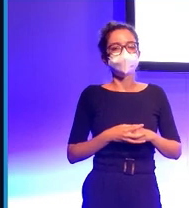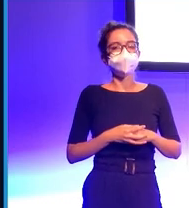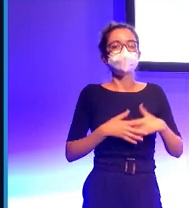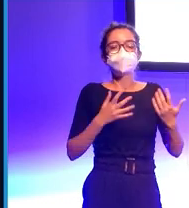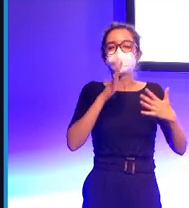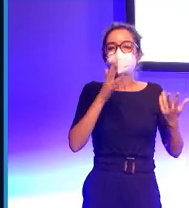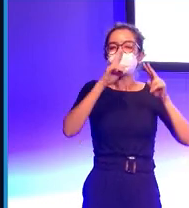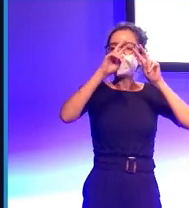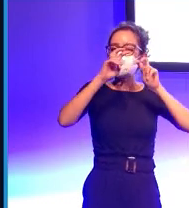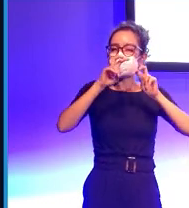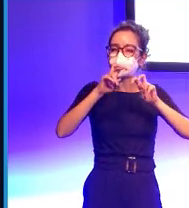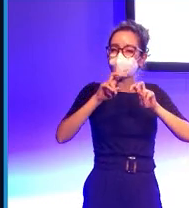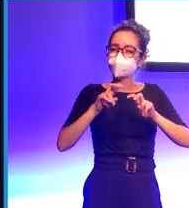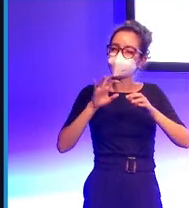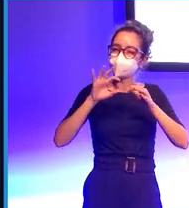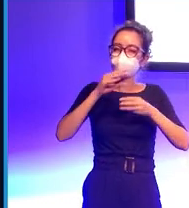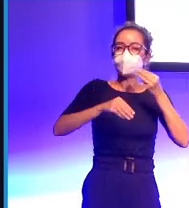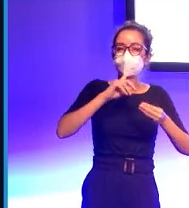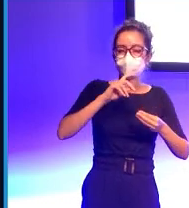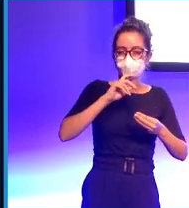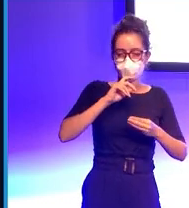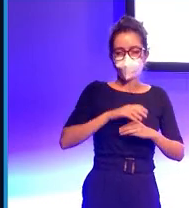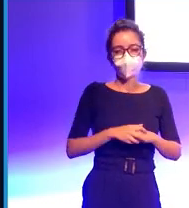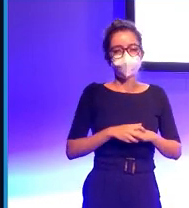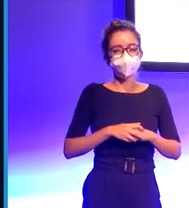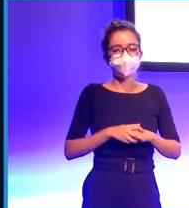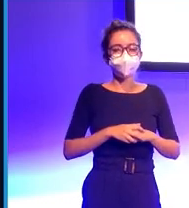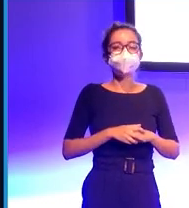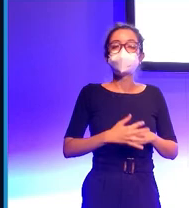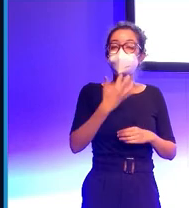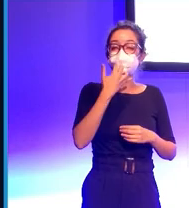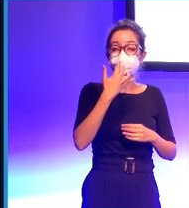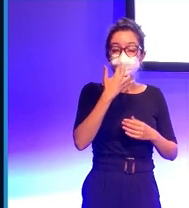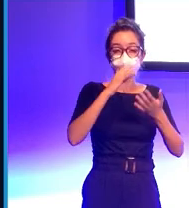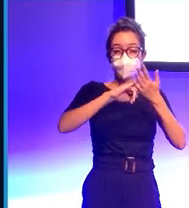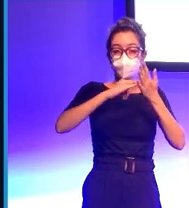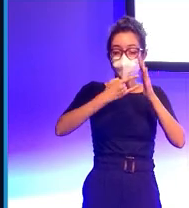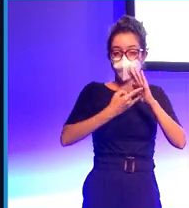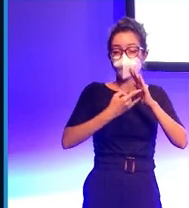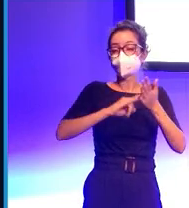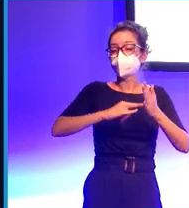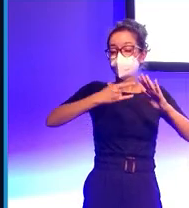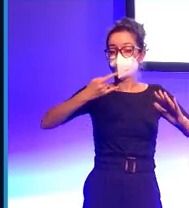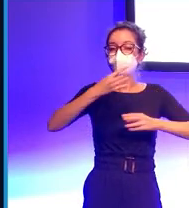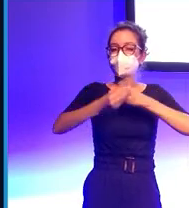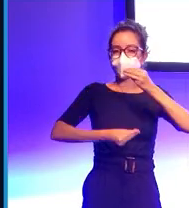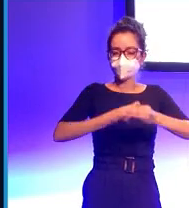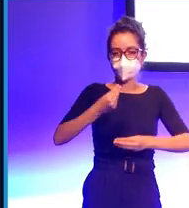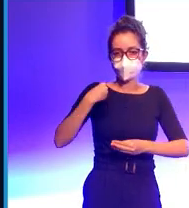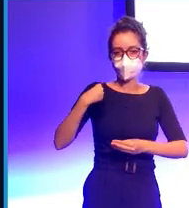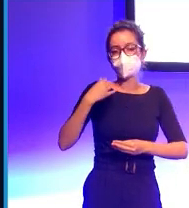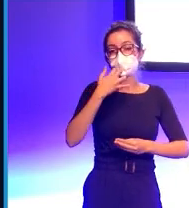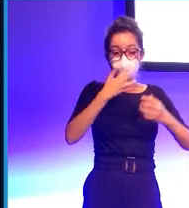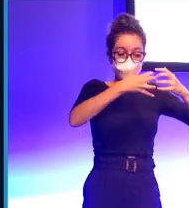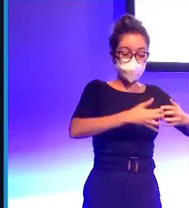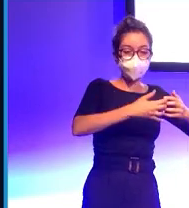investigación en esta línea y en qué nos basamos. Voy a explicaros algunos ejemplos de proyectos que usan este tipo de tecnologías en máquinas o